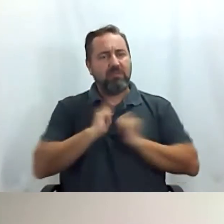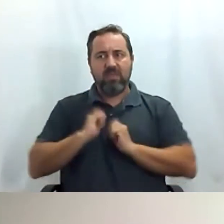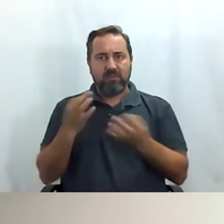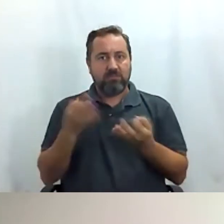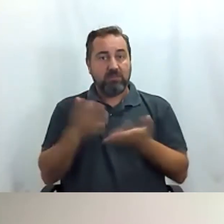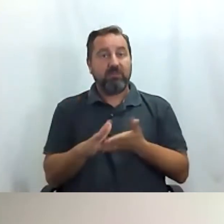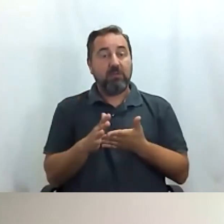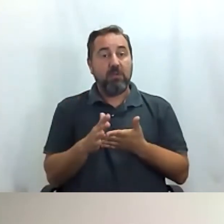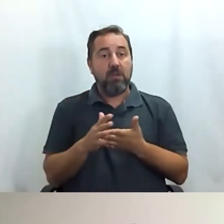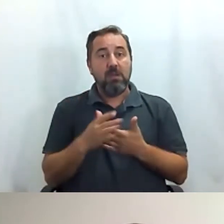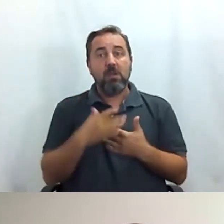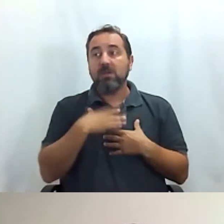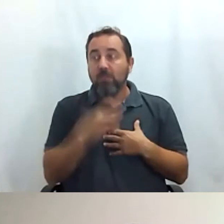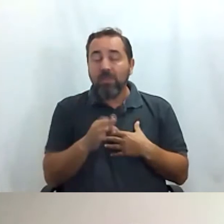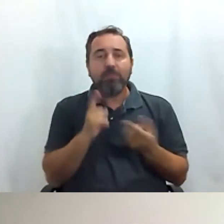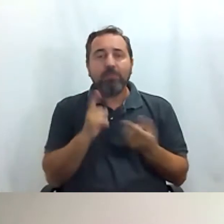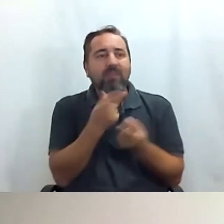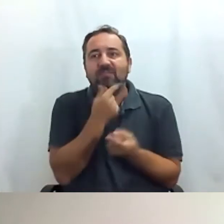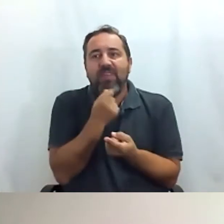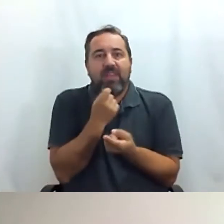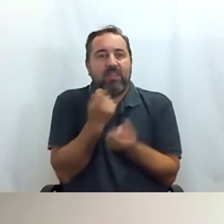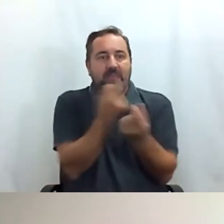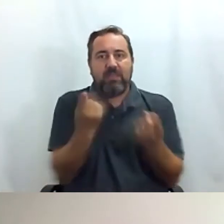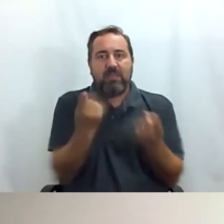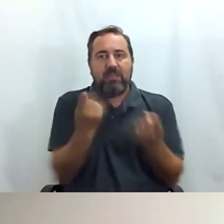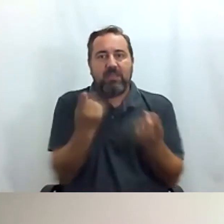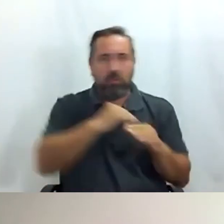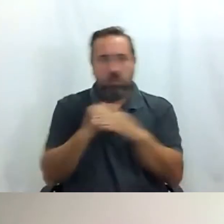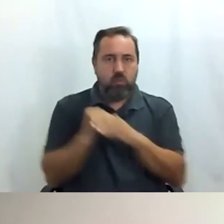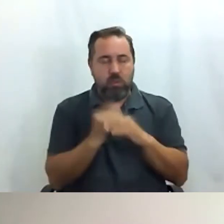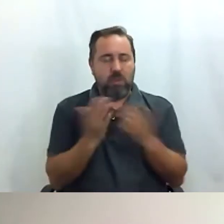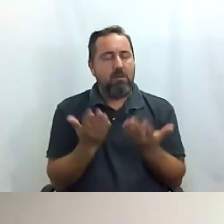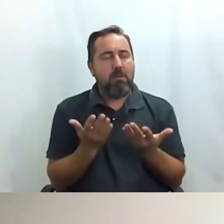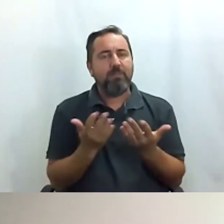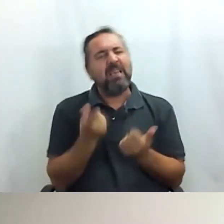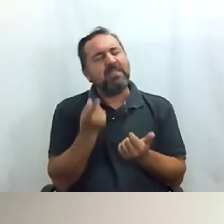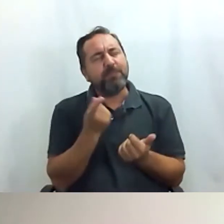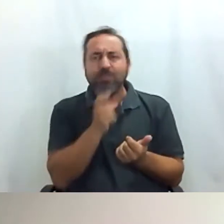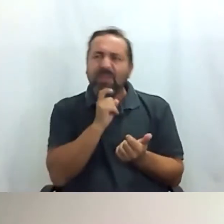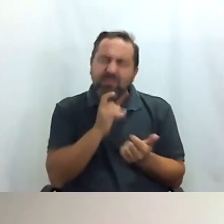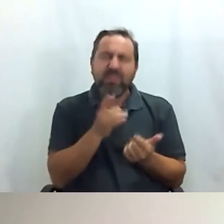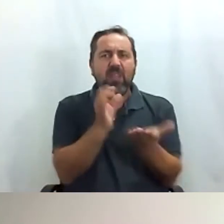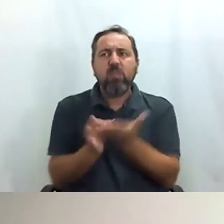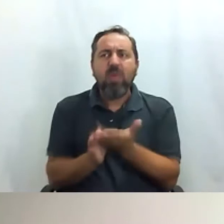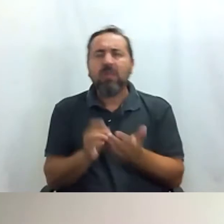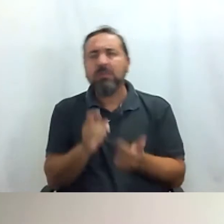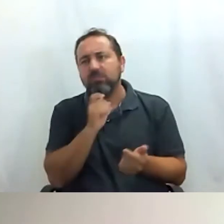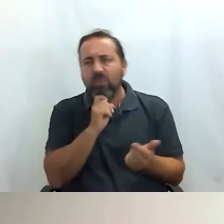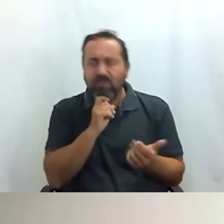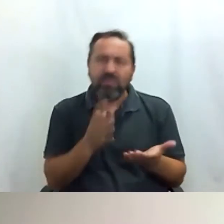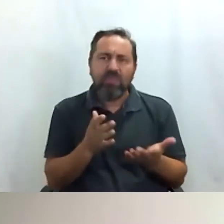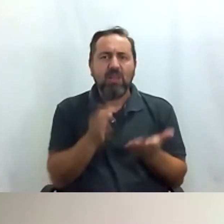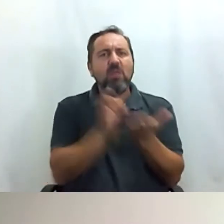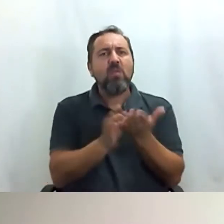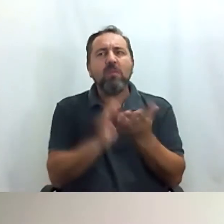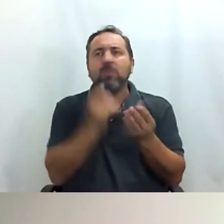mismas, con las facilidades que tiene todo el mundo y por eso es verdad que es difícil muchas veces en las ciudades, porque sobre todo ciudades